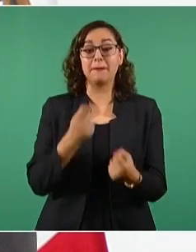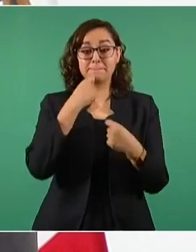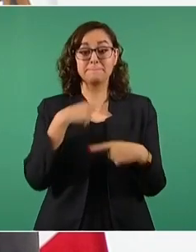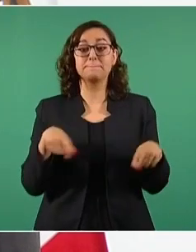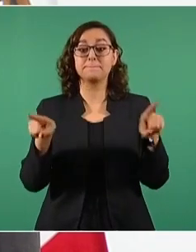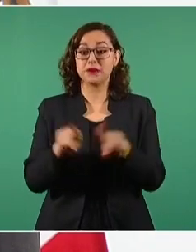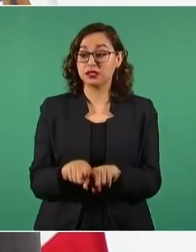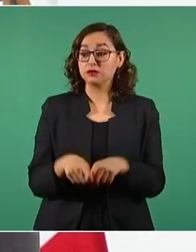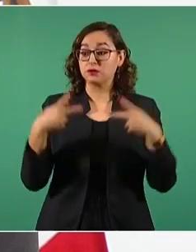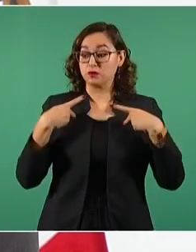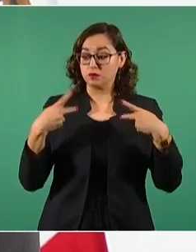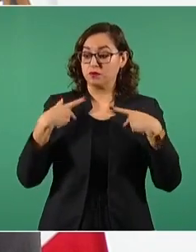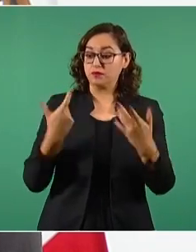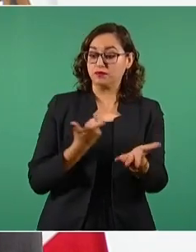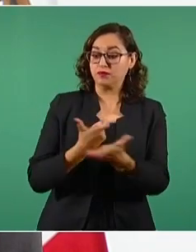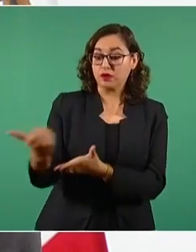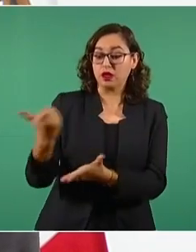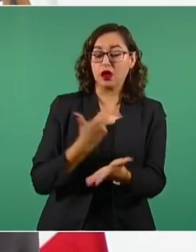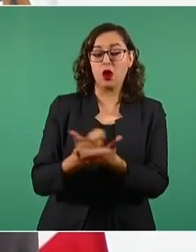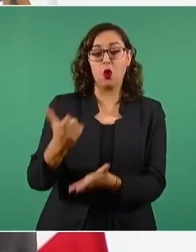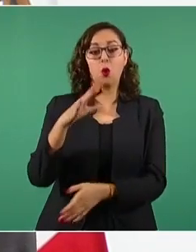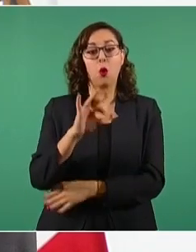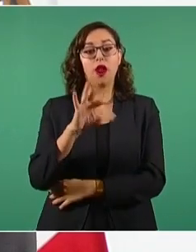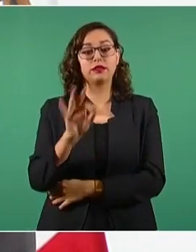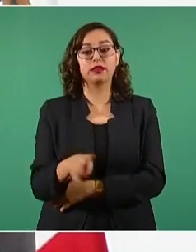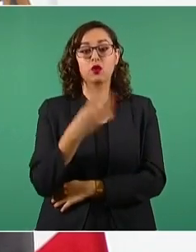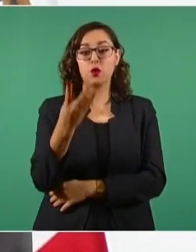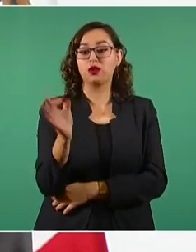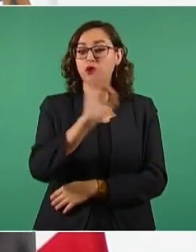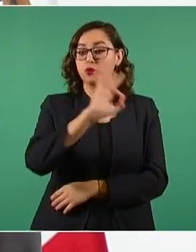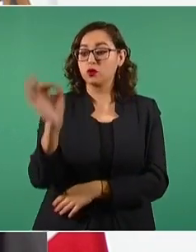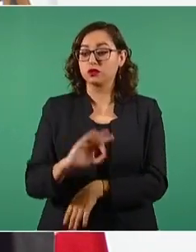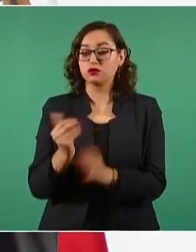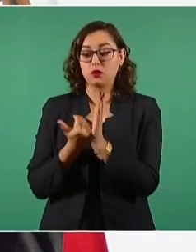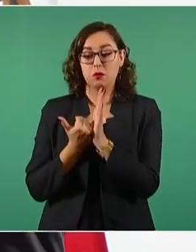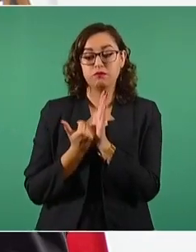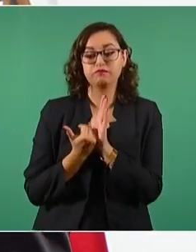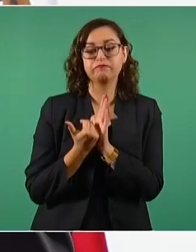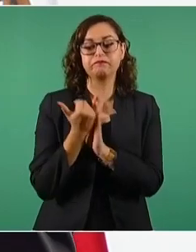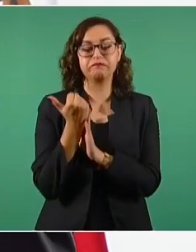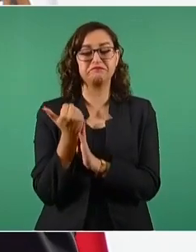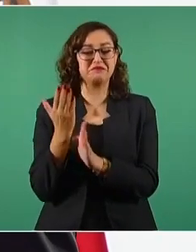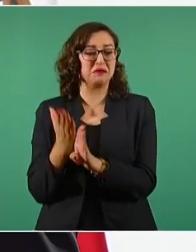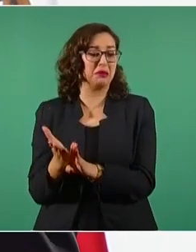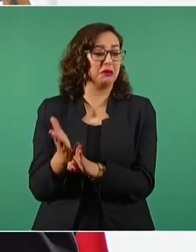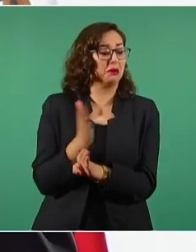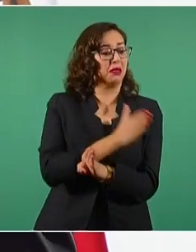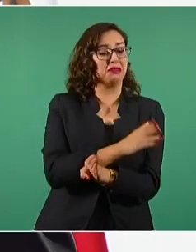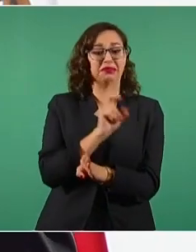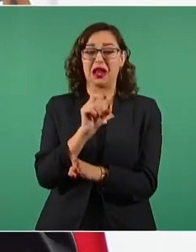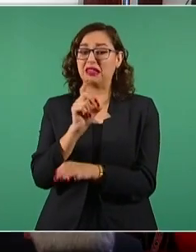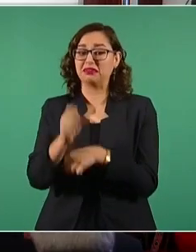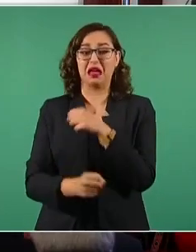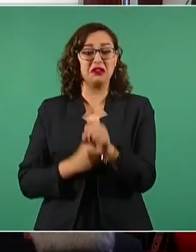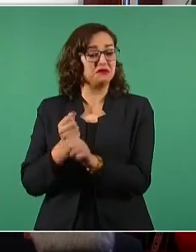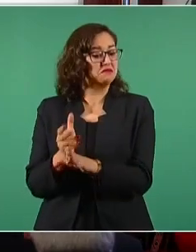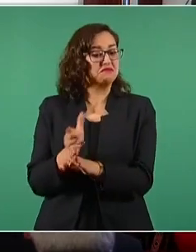en 44 por ciento, algo que no había ocurrido en más de 30 años.